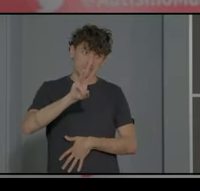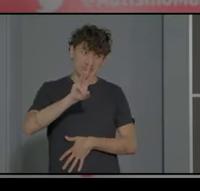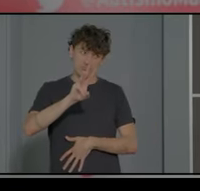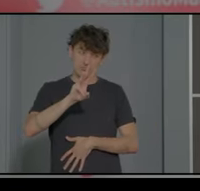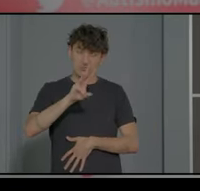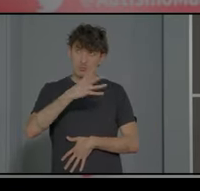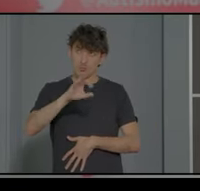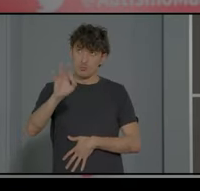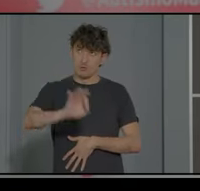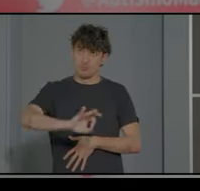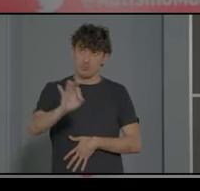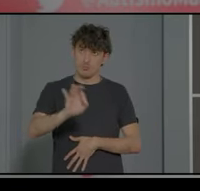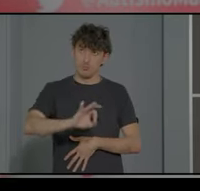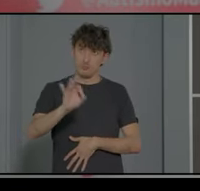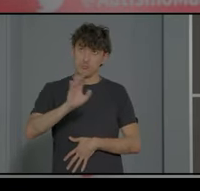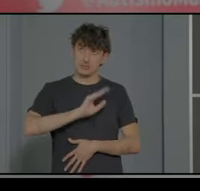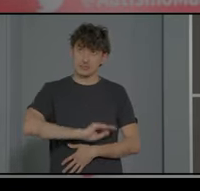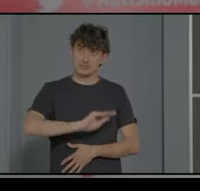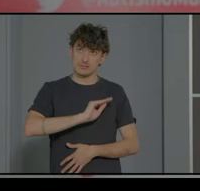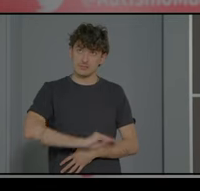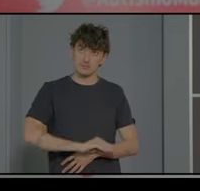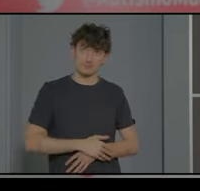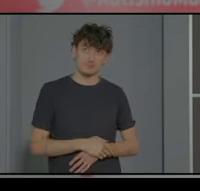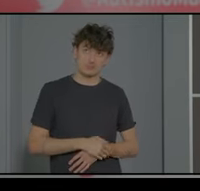no es pequeño el porcentaje no es pequeño